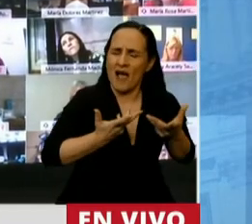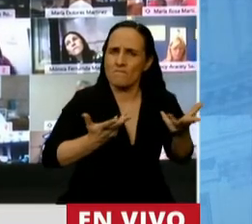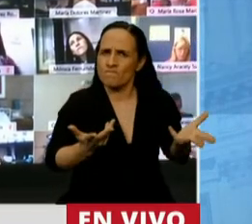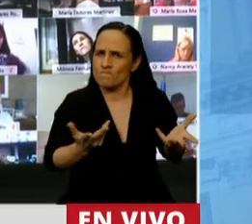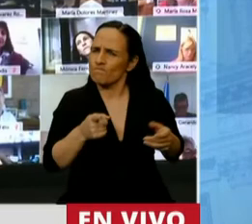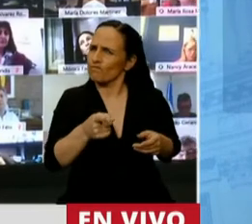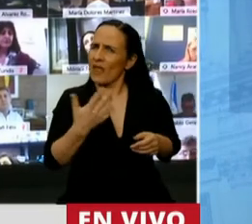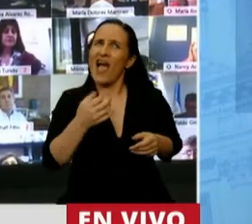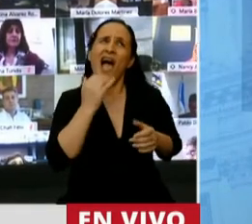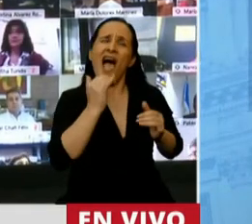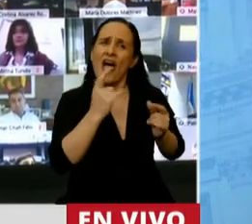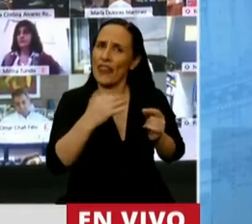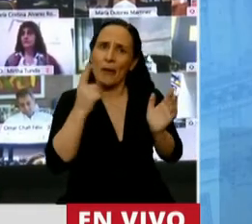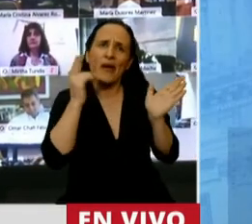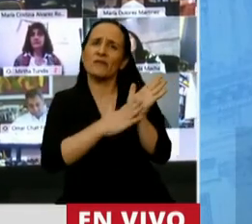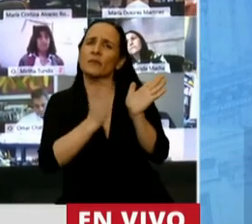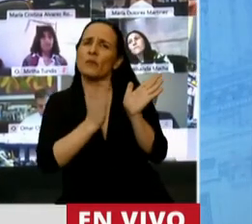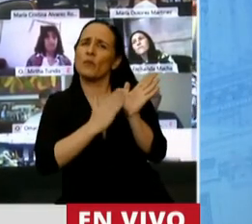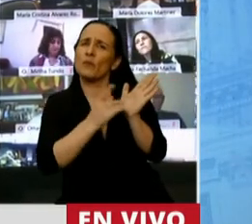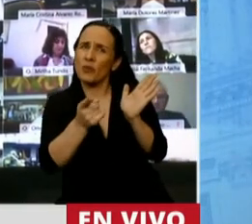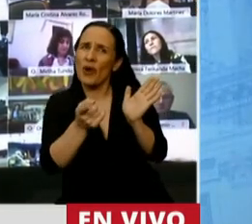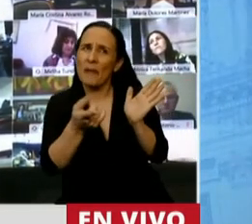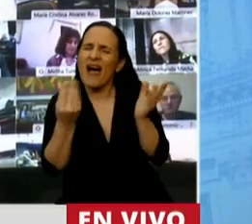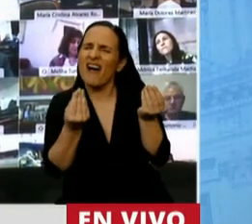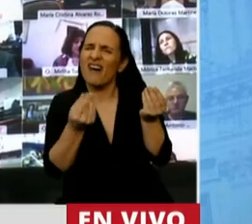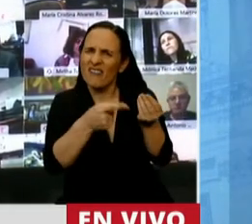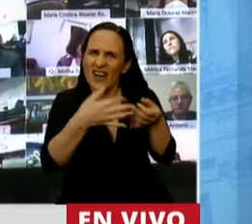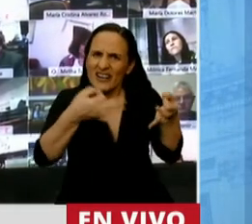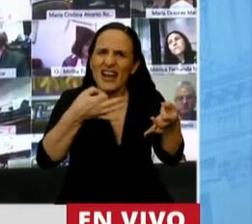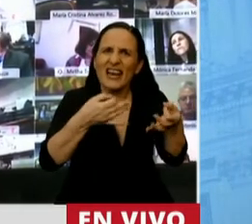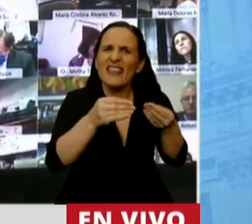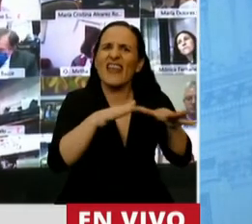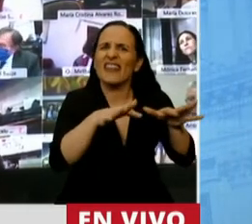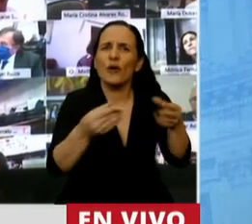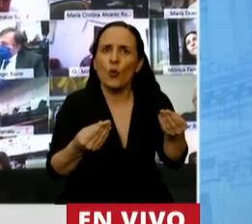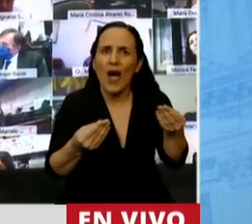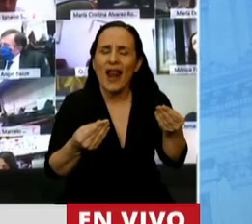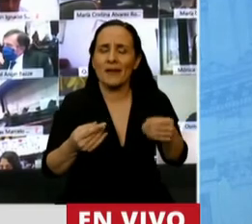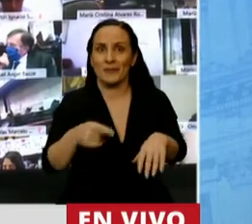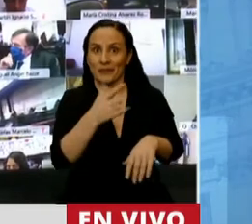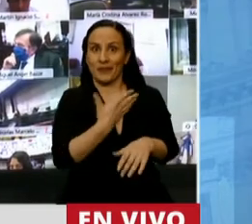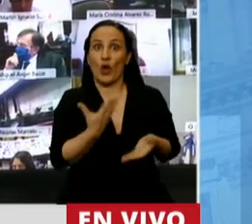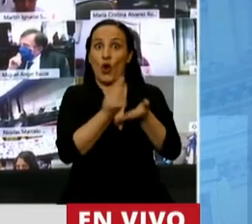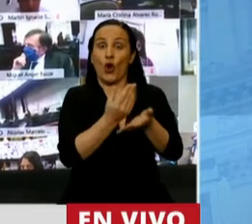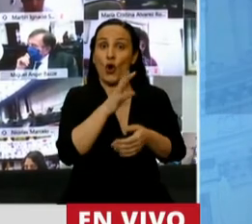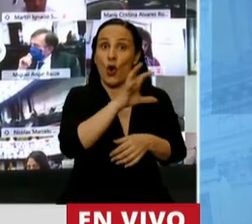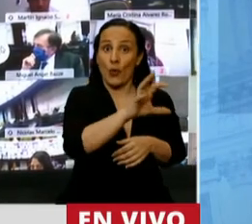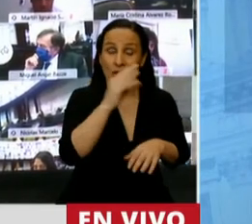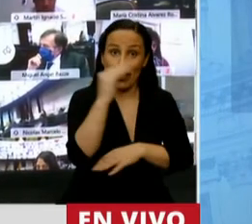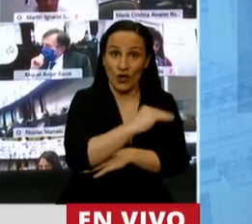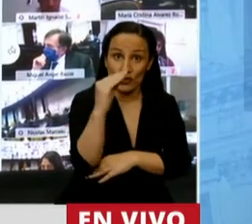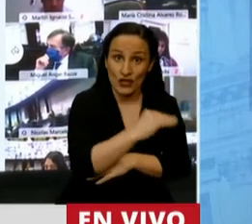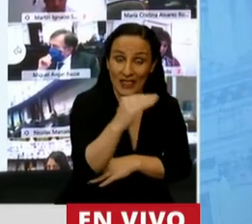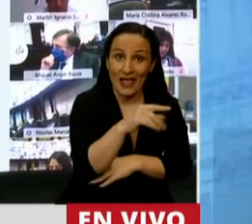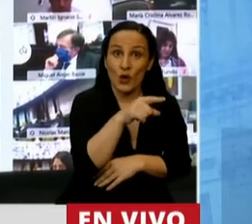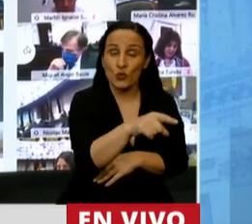con hechos concretos y con datos concretos de la realidad de lo que está pasando. Nosotros tenemos un gobierno santacruceño